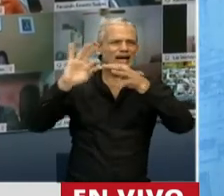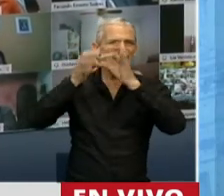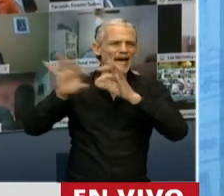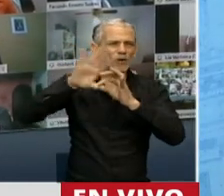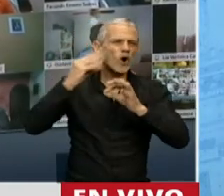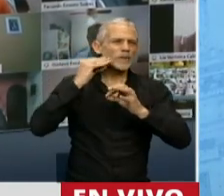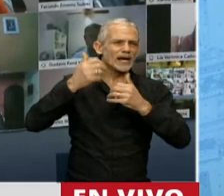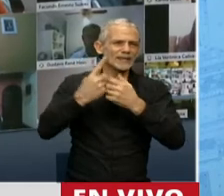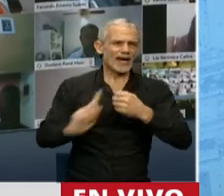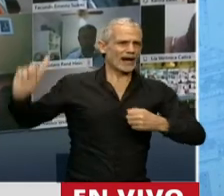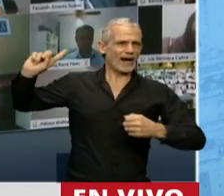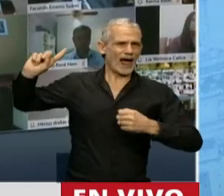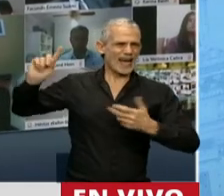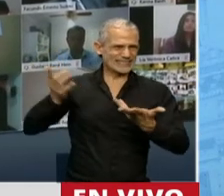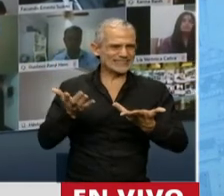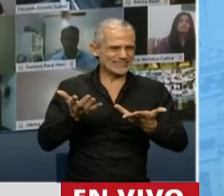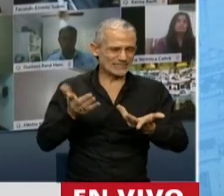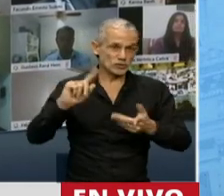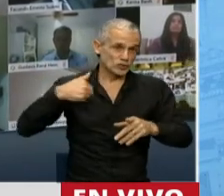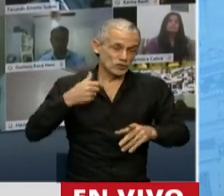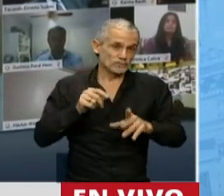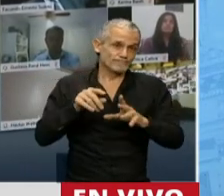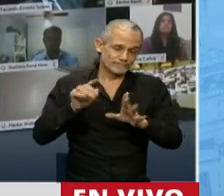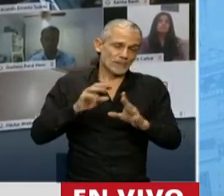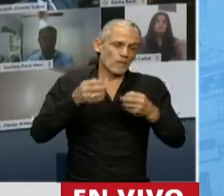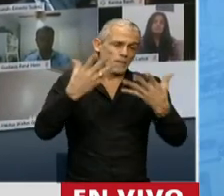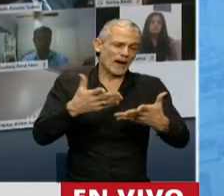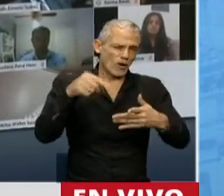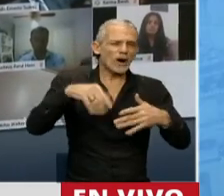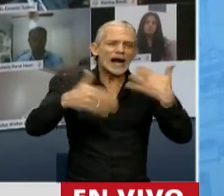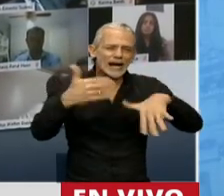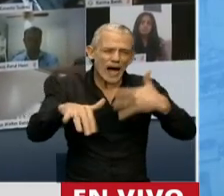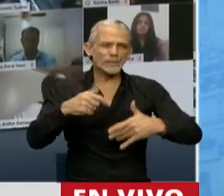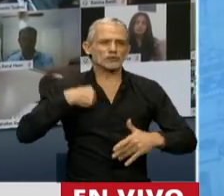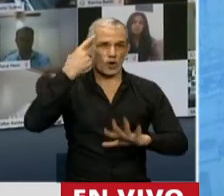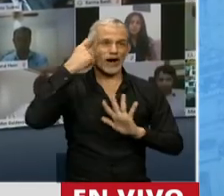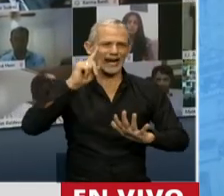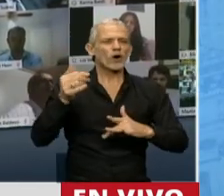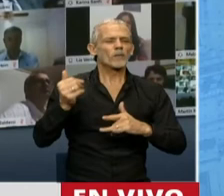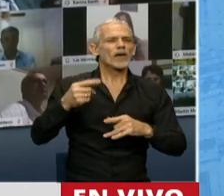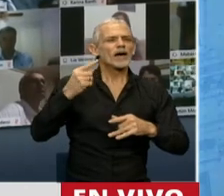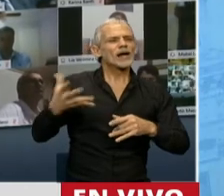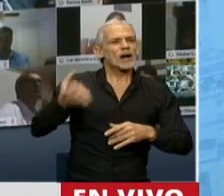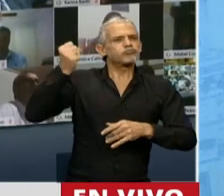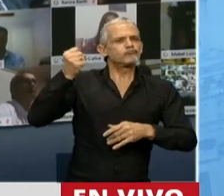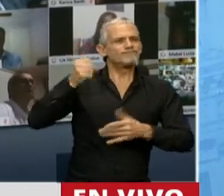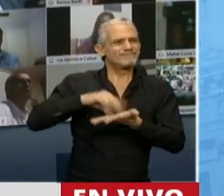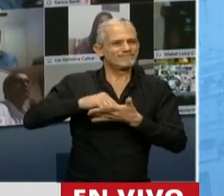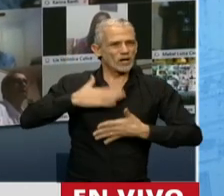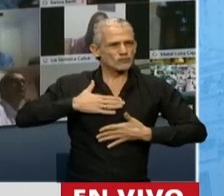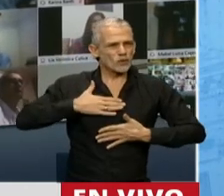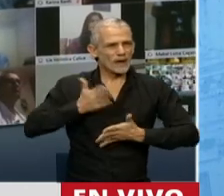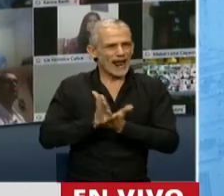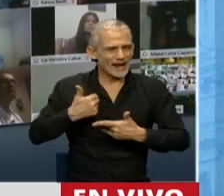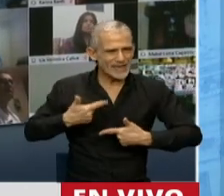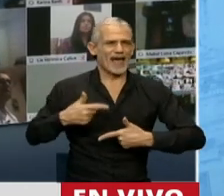da para trabajar este tema. Yo creo que más temprano que tarde vamos a poder volver a recuperar nuestra plena soberanía